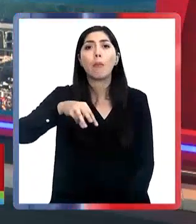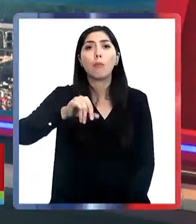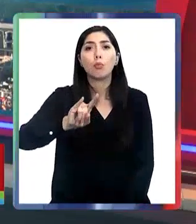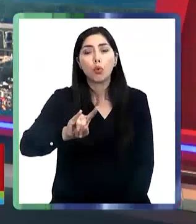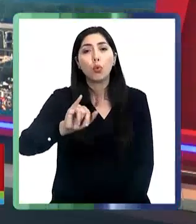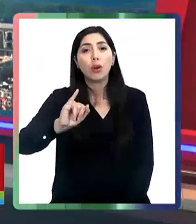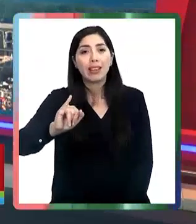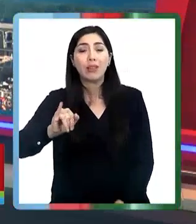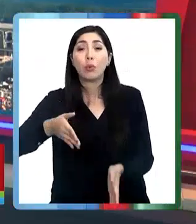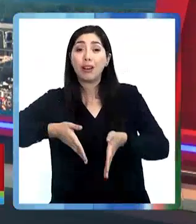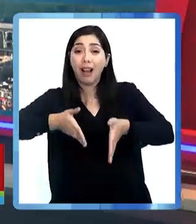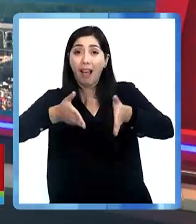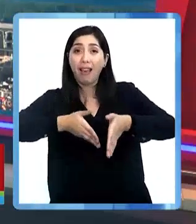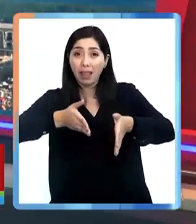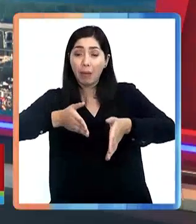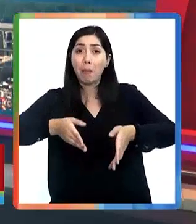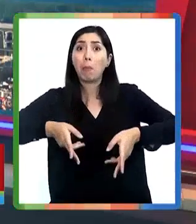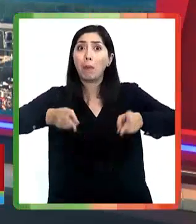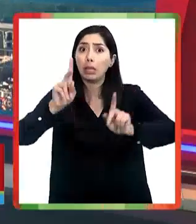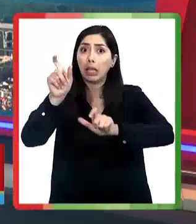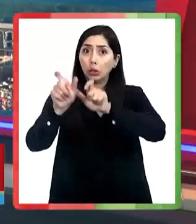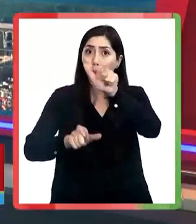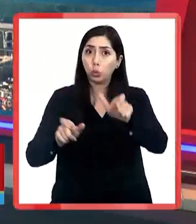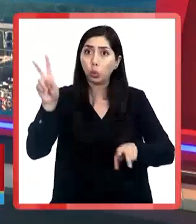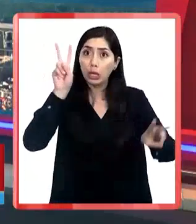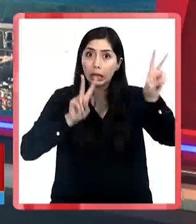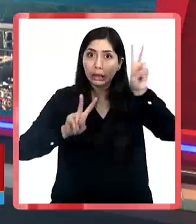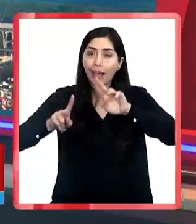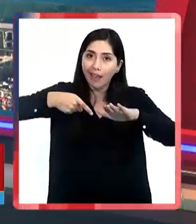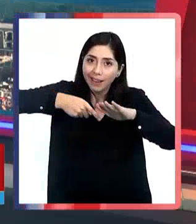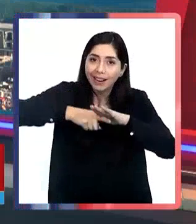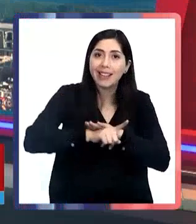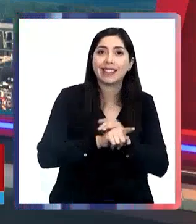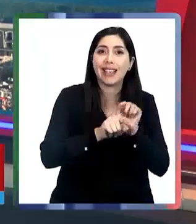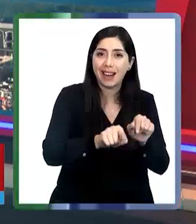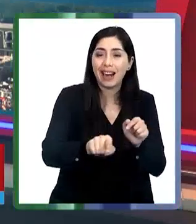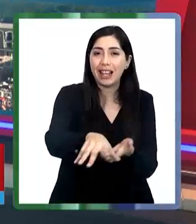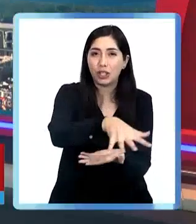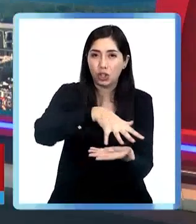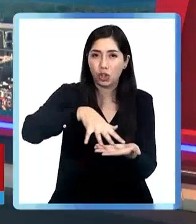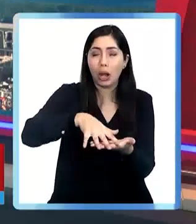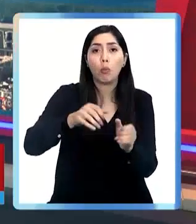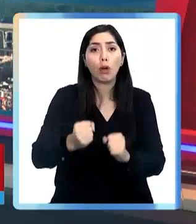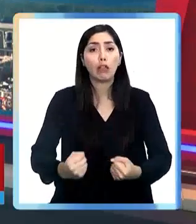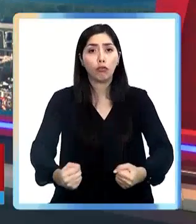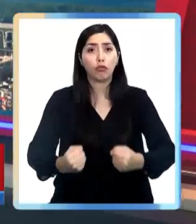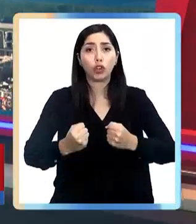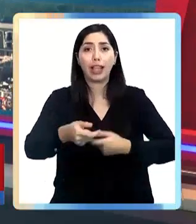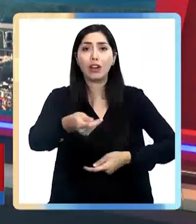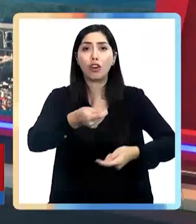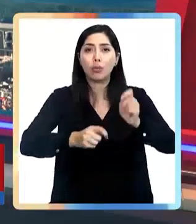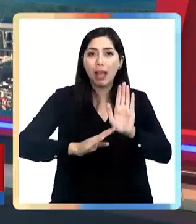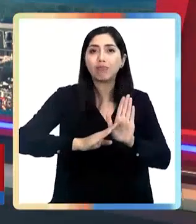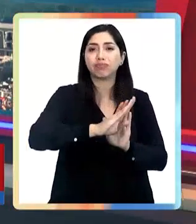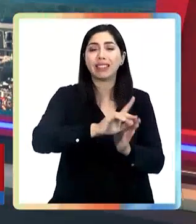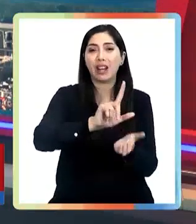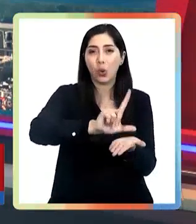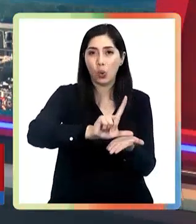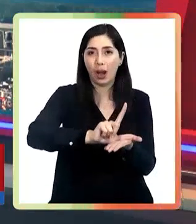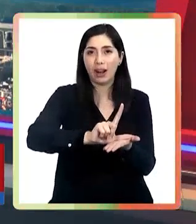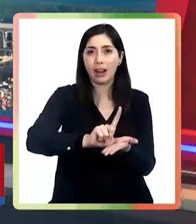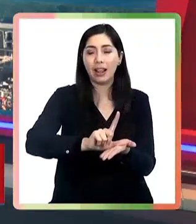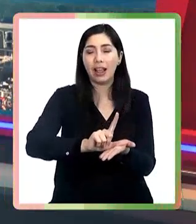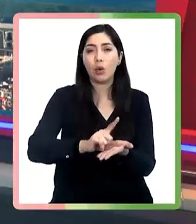-Malal, lo que permitirá el tránsito de turistas a la zona lacustre y podría fortalecer la economía local. Universidad